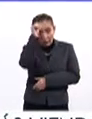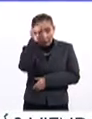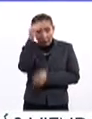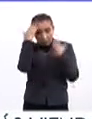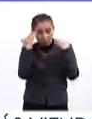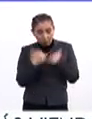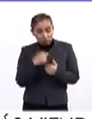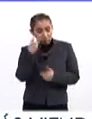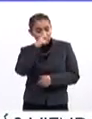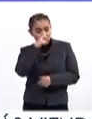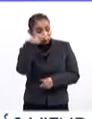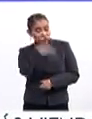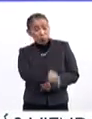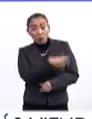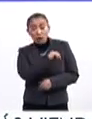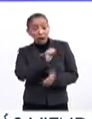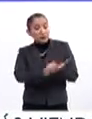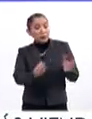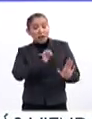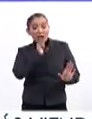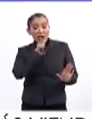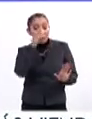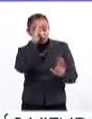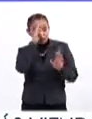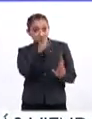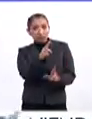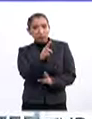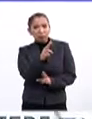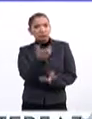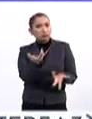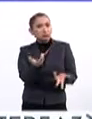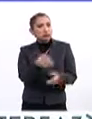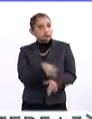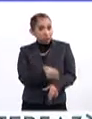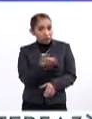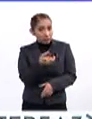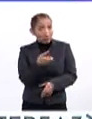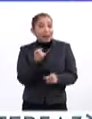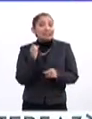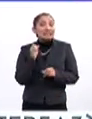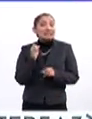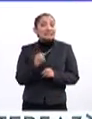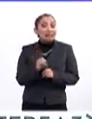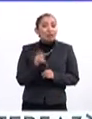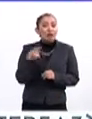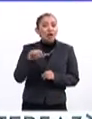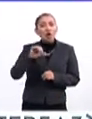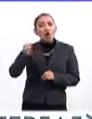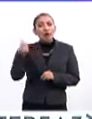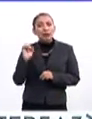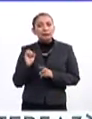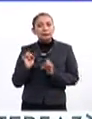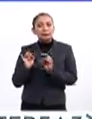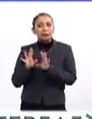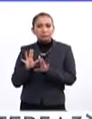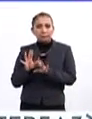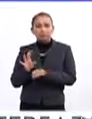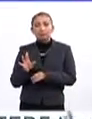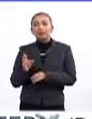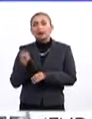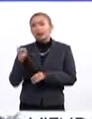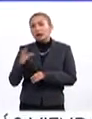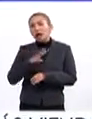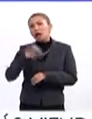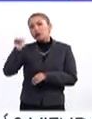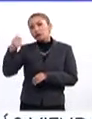clero duro, de hierro, de mano terrible. Sí, pero hubo otras circunstancias. Y como